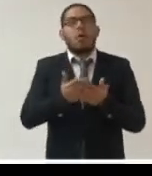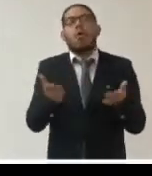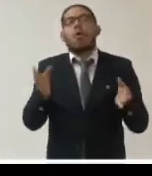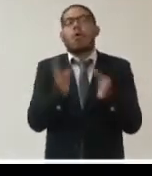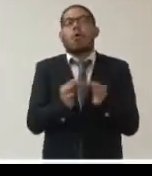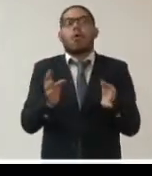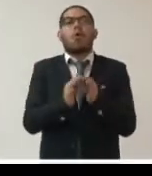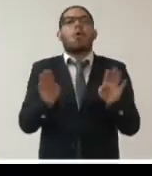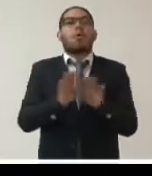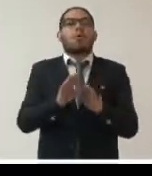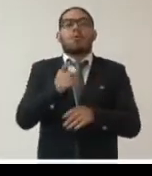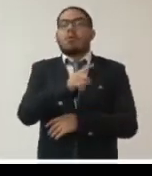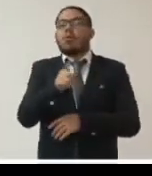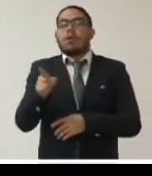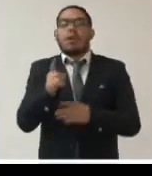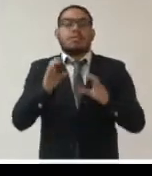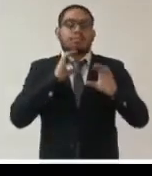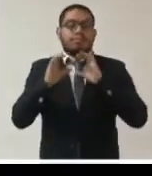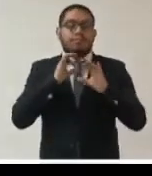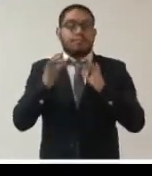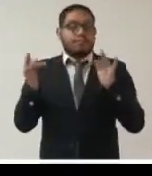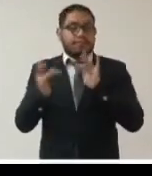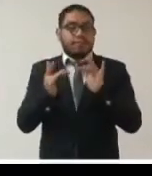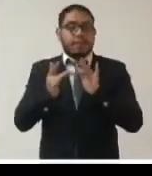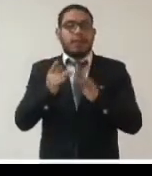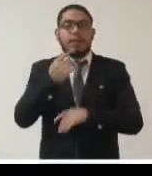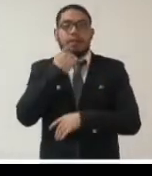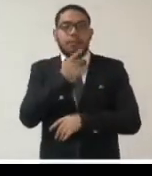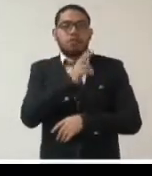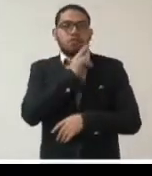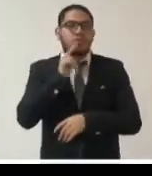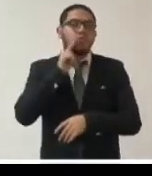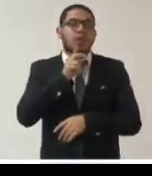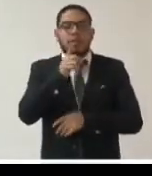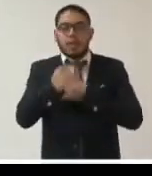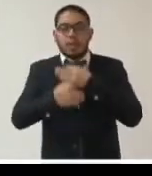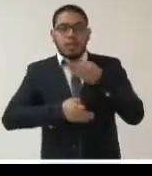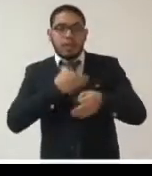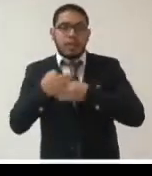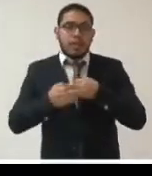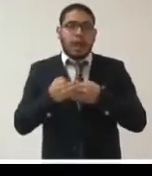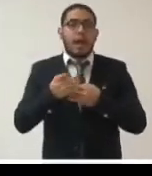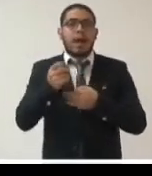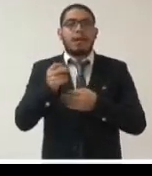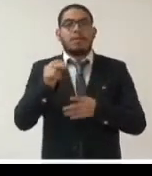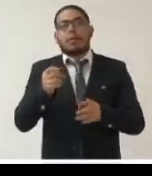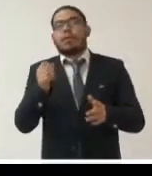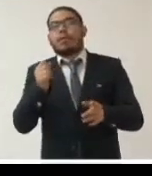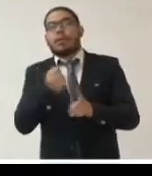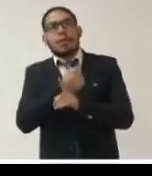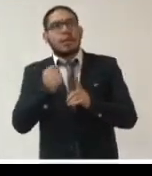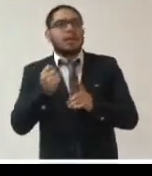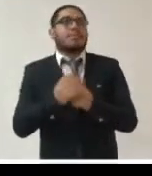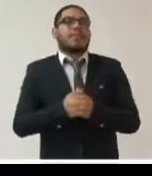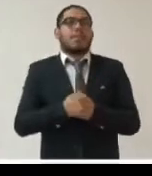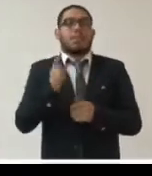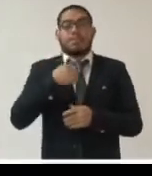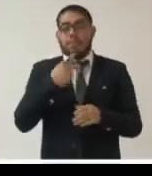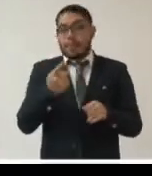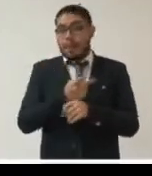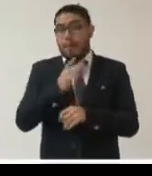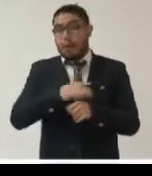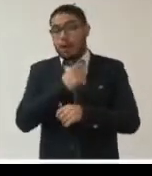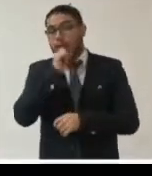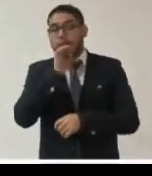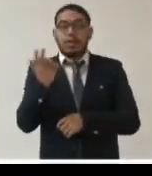los medios de comunicación deben dar una noticia de violencia digital os lo podemos pasar porque yo creo que es importante que en el momento que